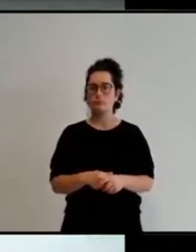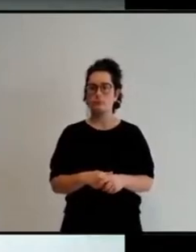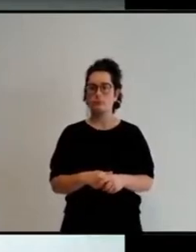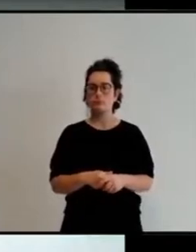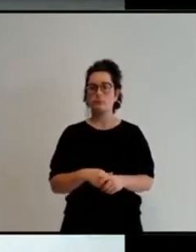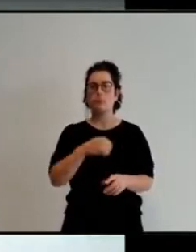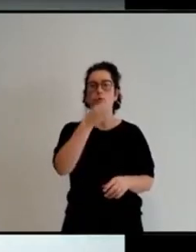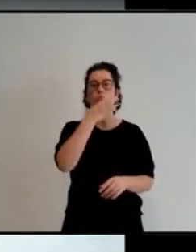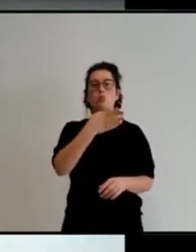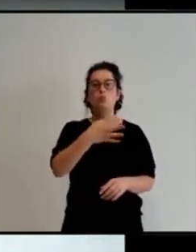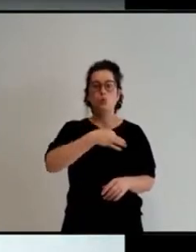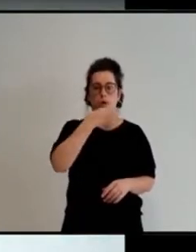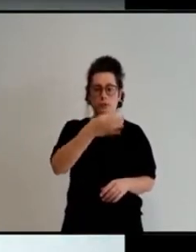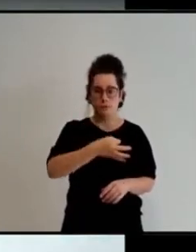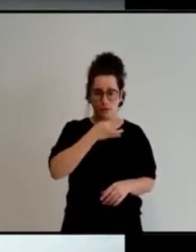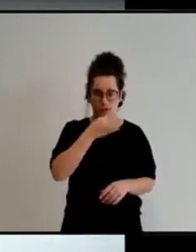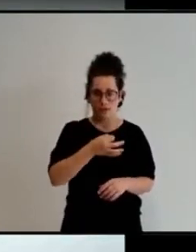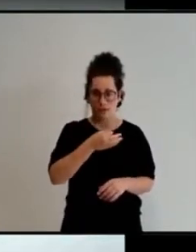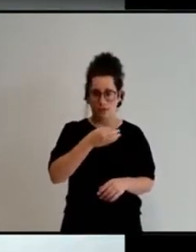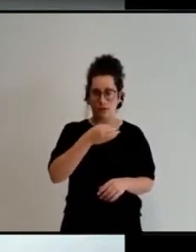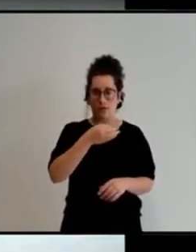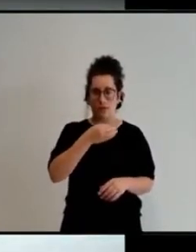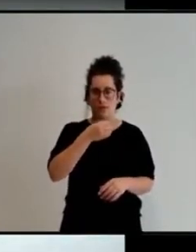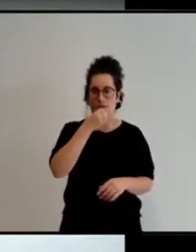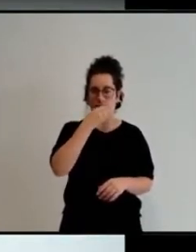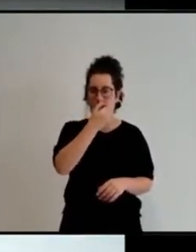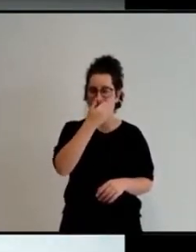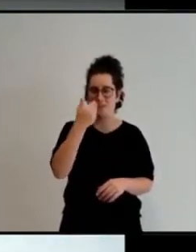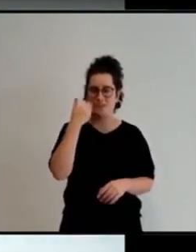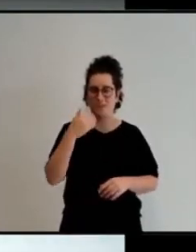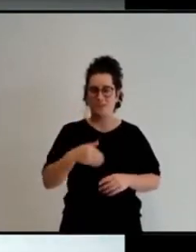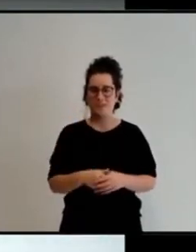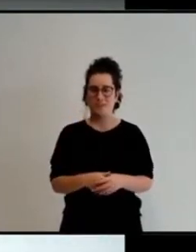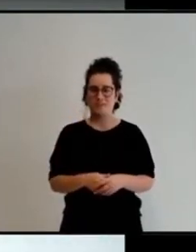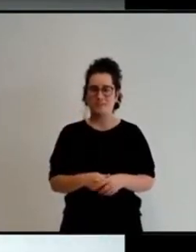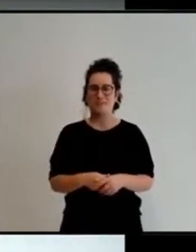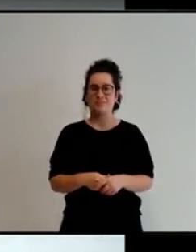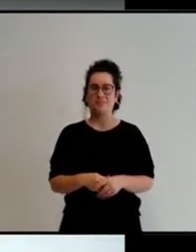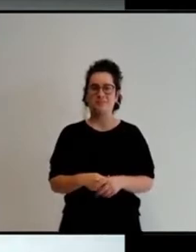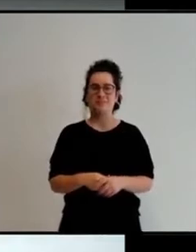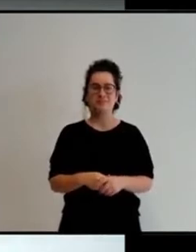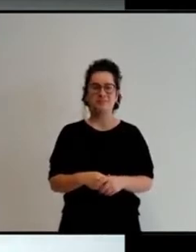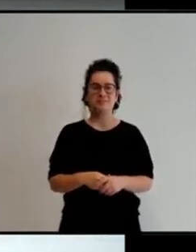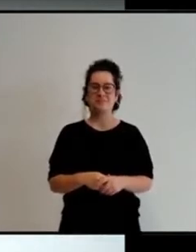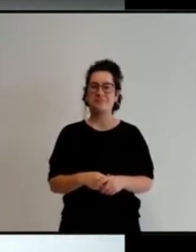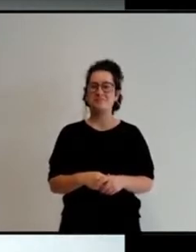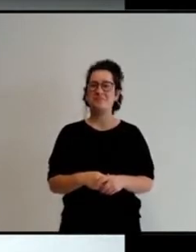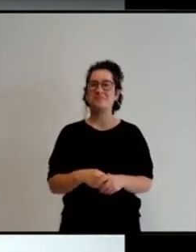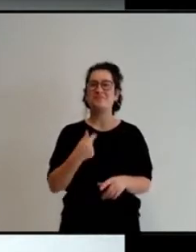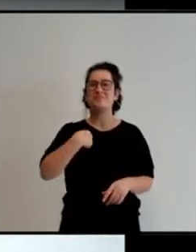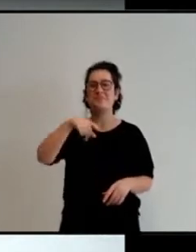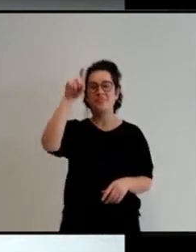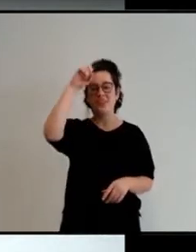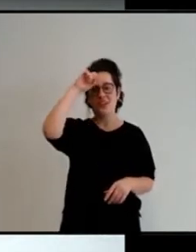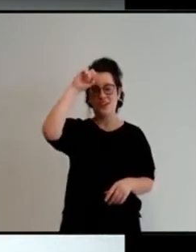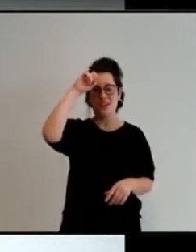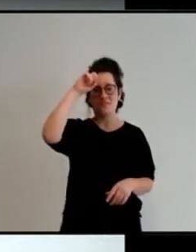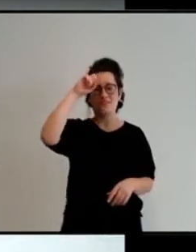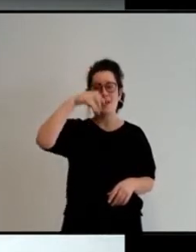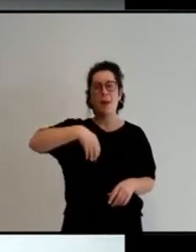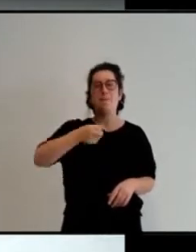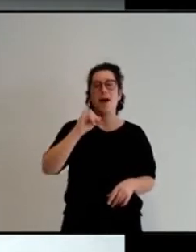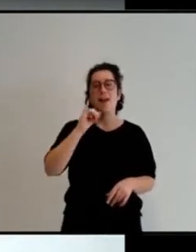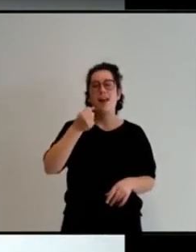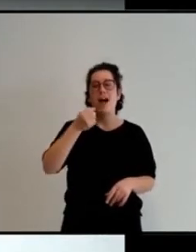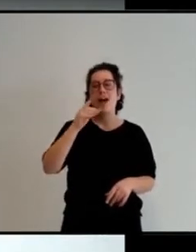Buenas tardes a todos y a todas. Mi nombre es Marina del Carmen Camargo Ginete. Soy de